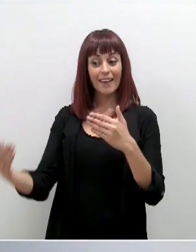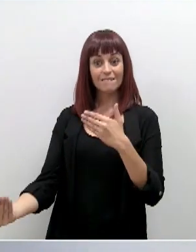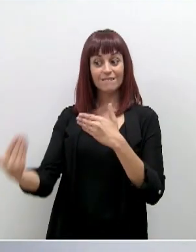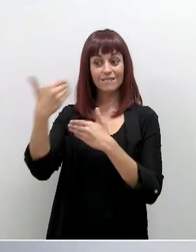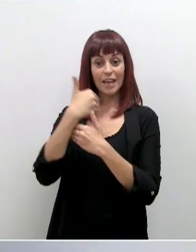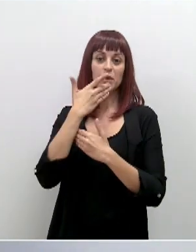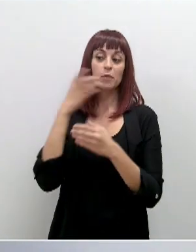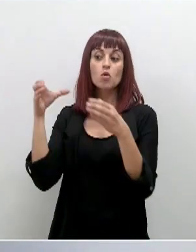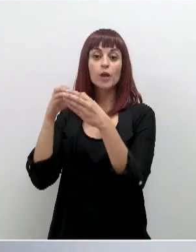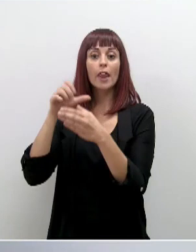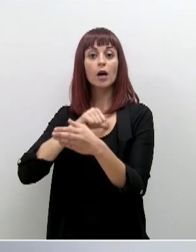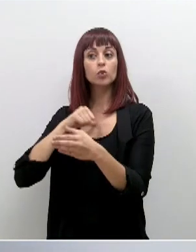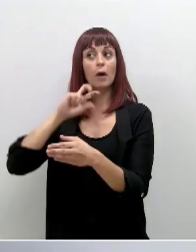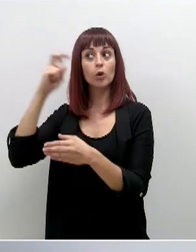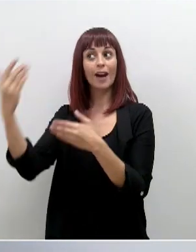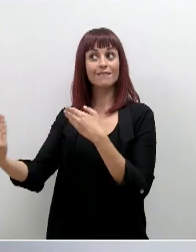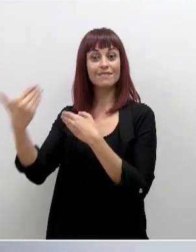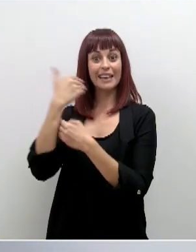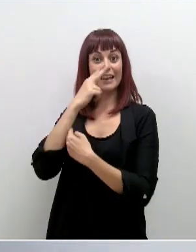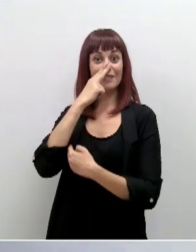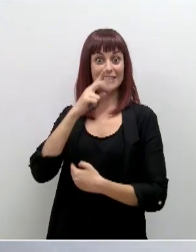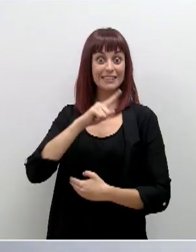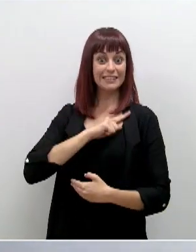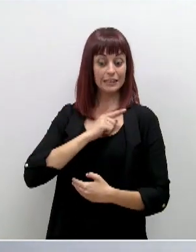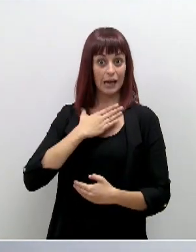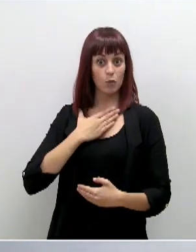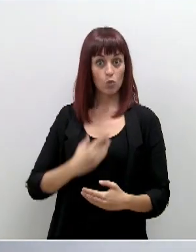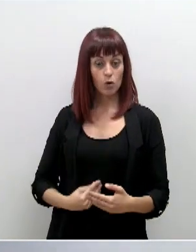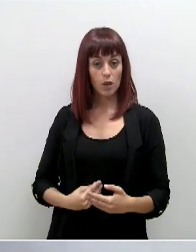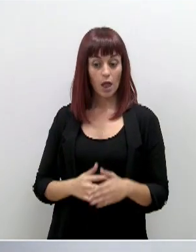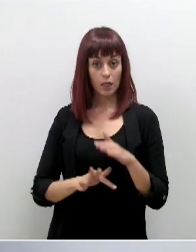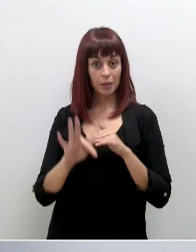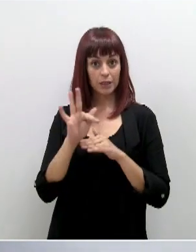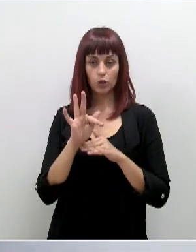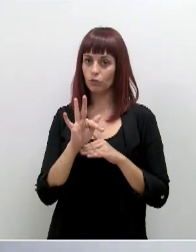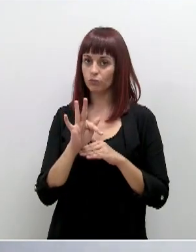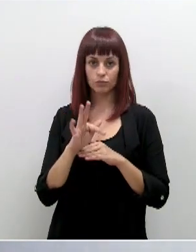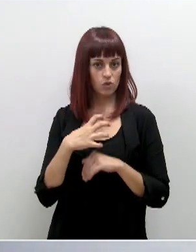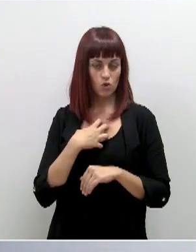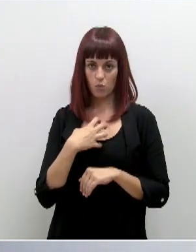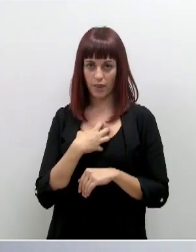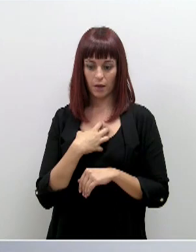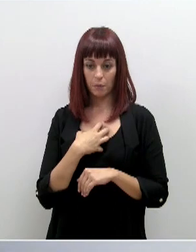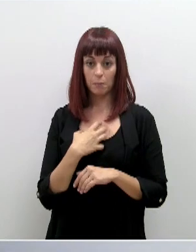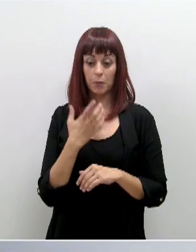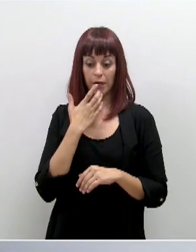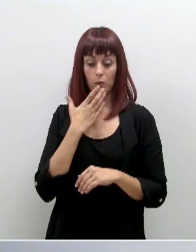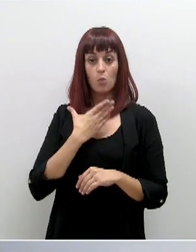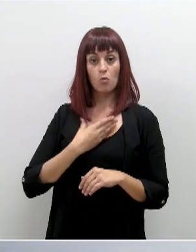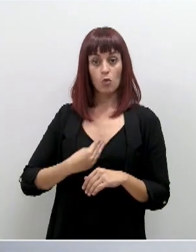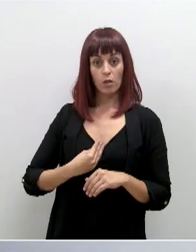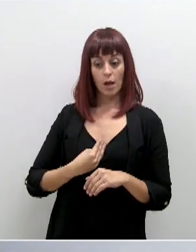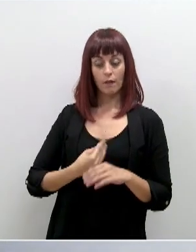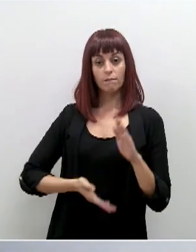están en otra comunidad autónoma, a visitar a sus seres queridos que están en los cementerios, sino que tampoco se podrán desplazar de un